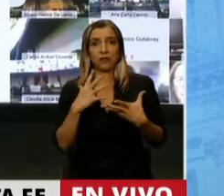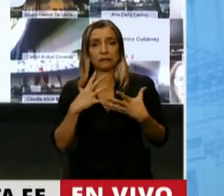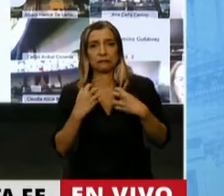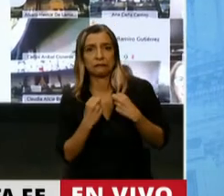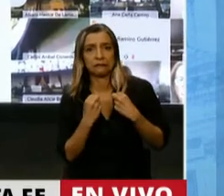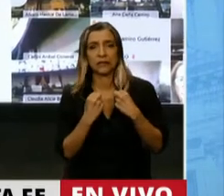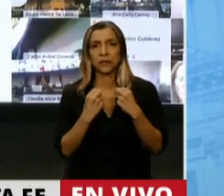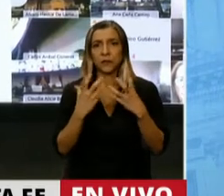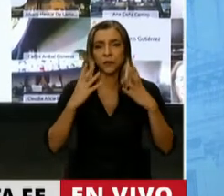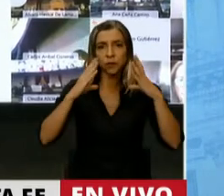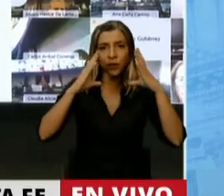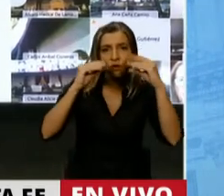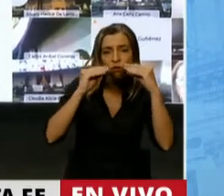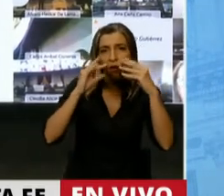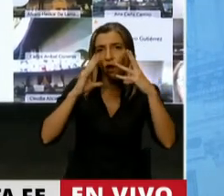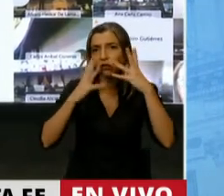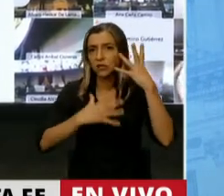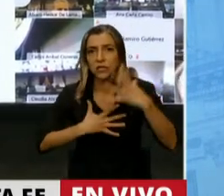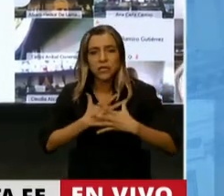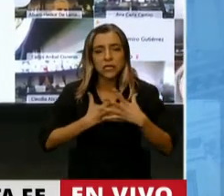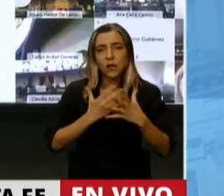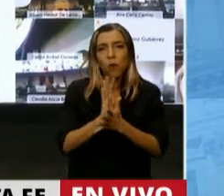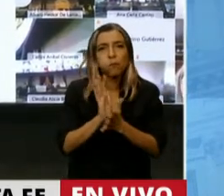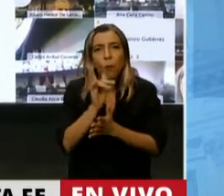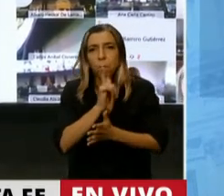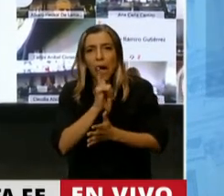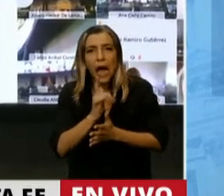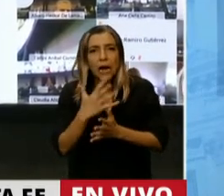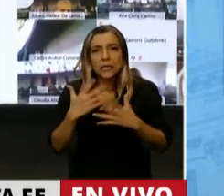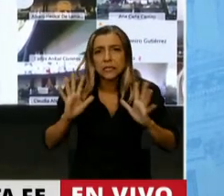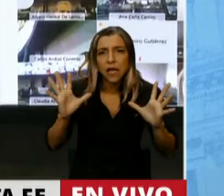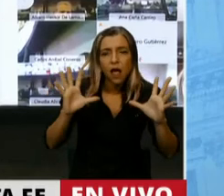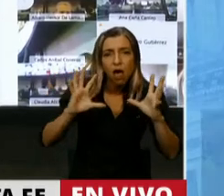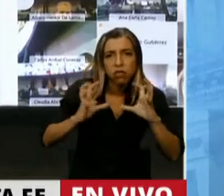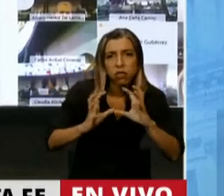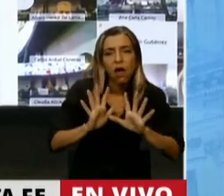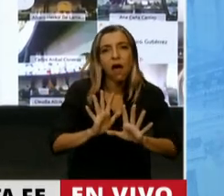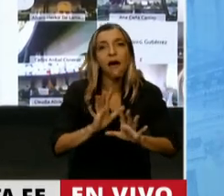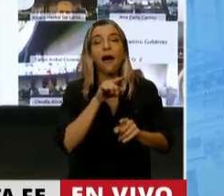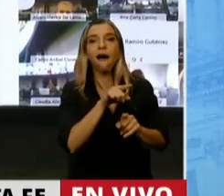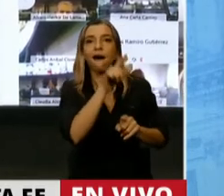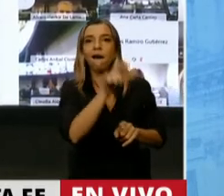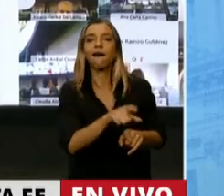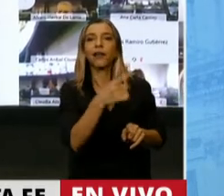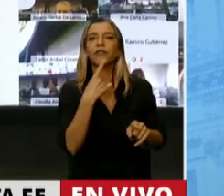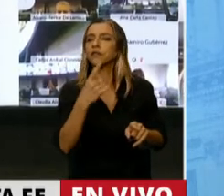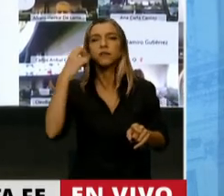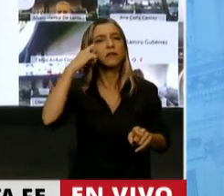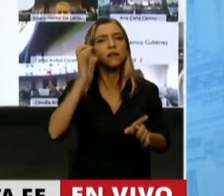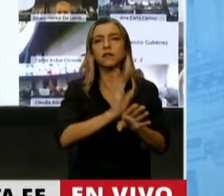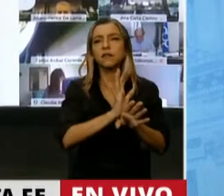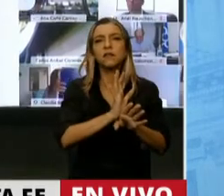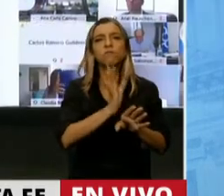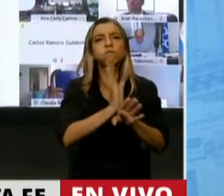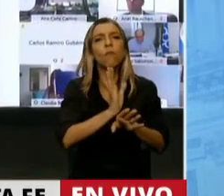dictadura. Es ahí donde él dice que el radicalismo es una ética. Y convocaba a todos los